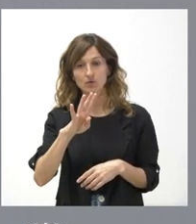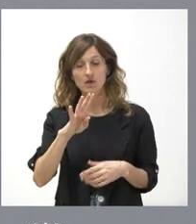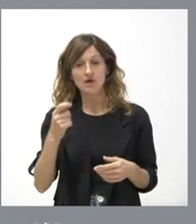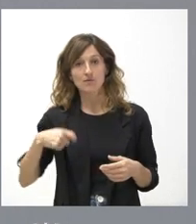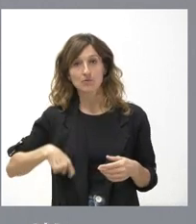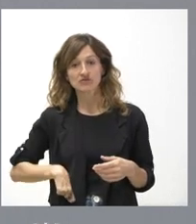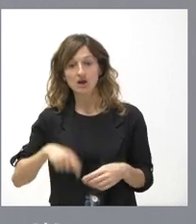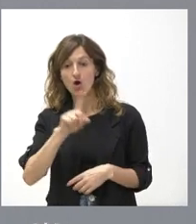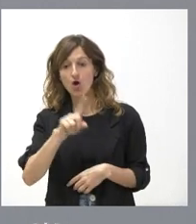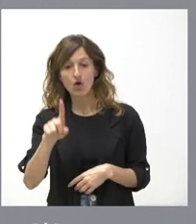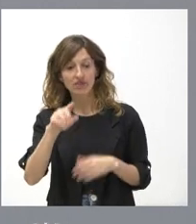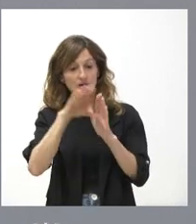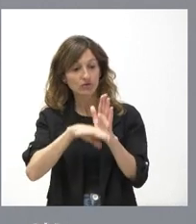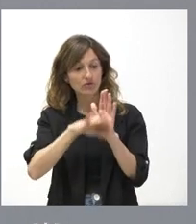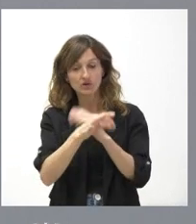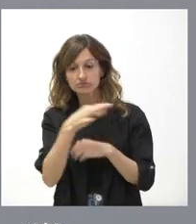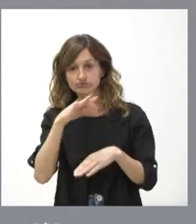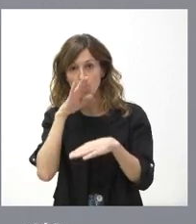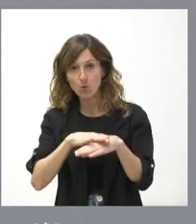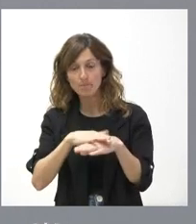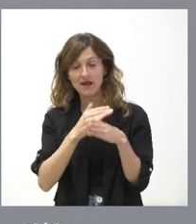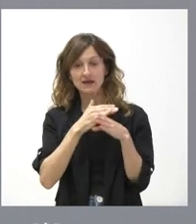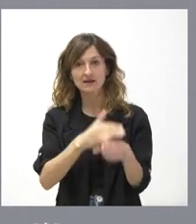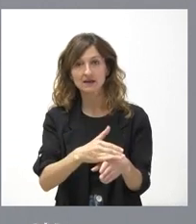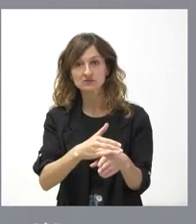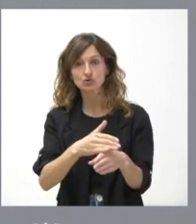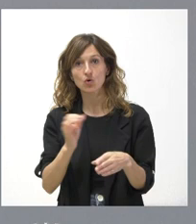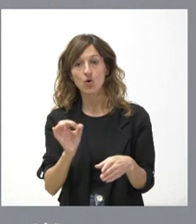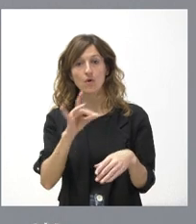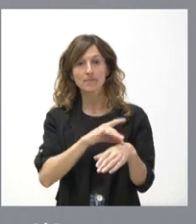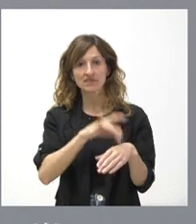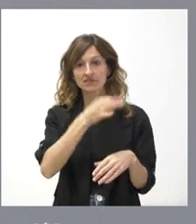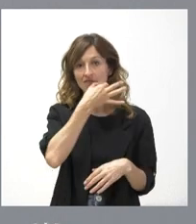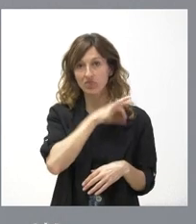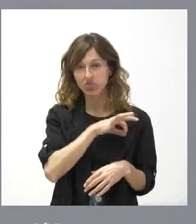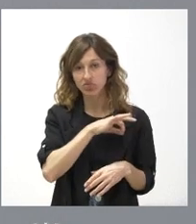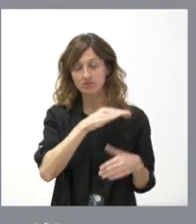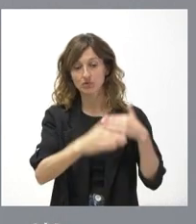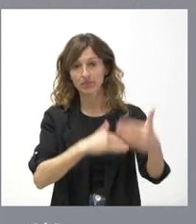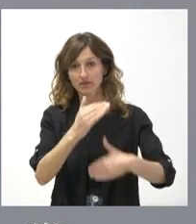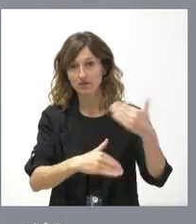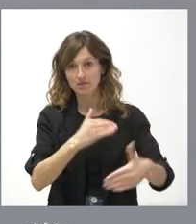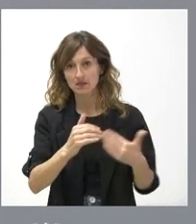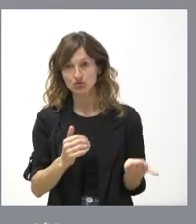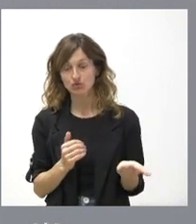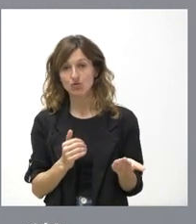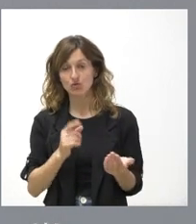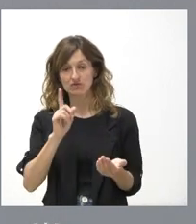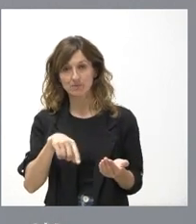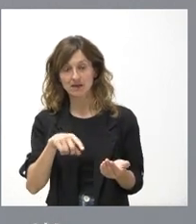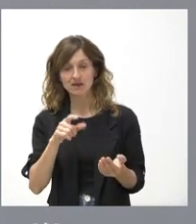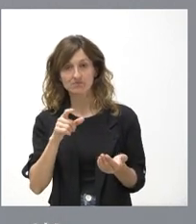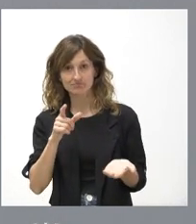se cumplían las condiciones y el resto o bien ha desistido el paciente durante el procedimiento que exige también la